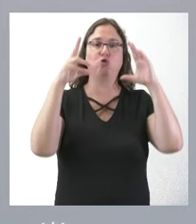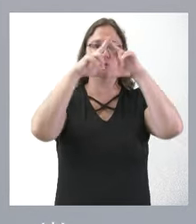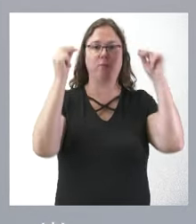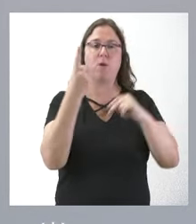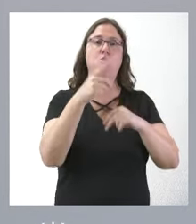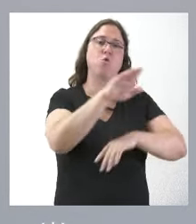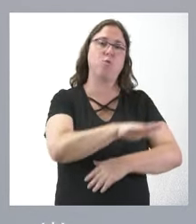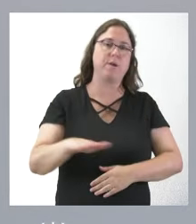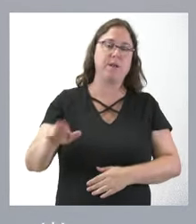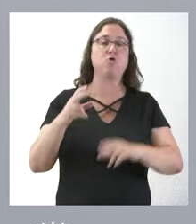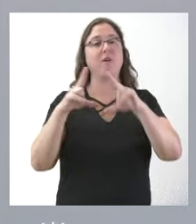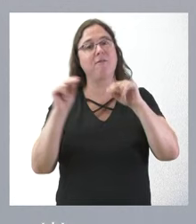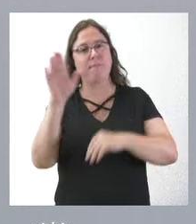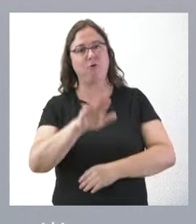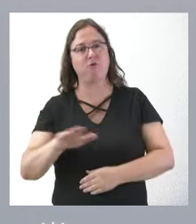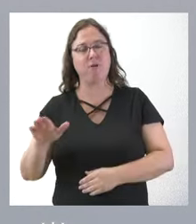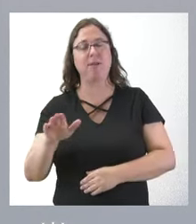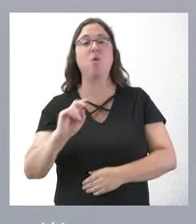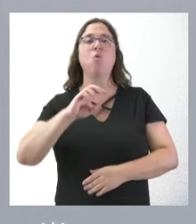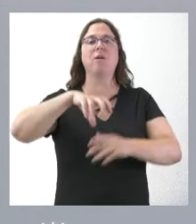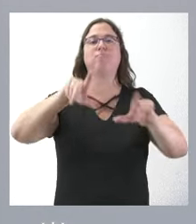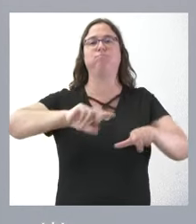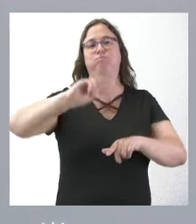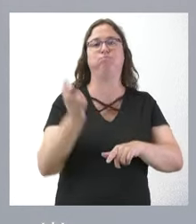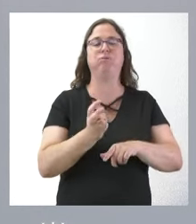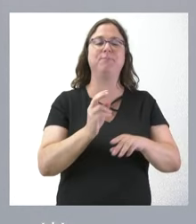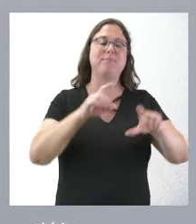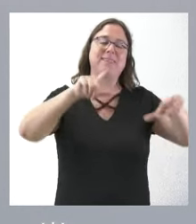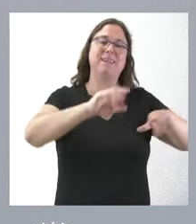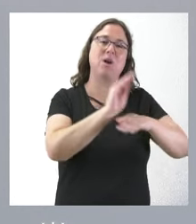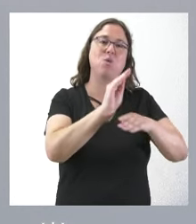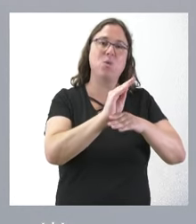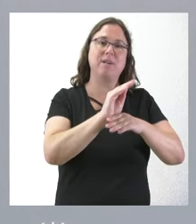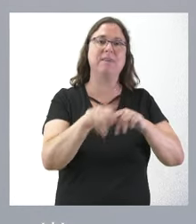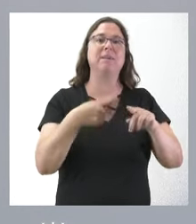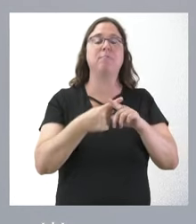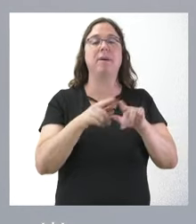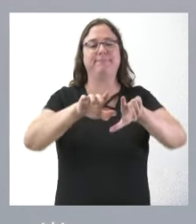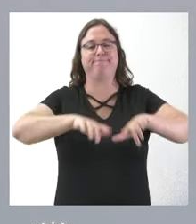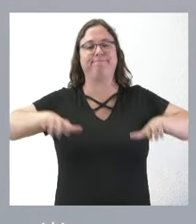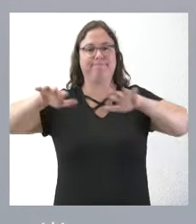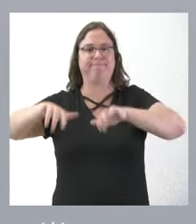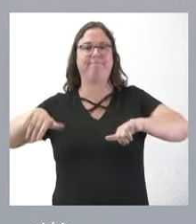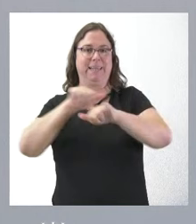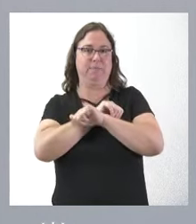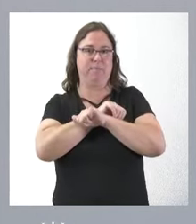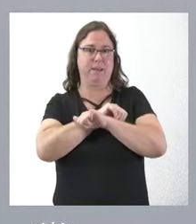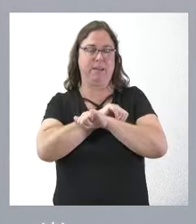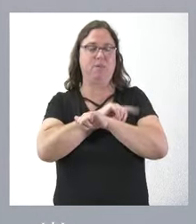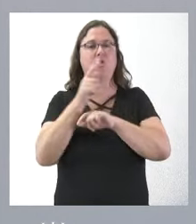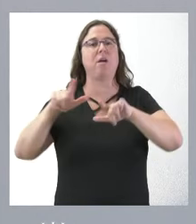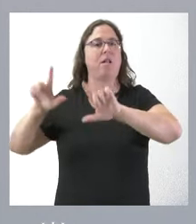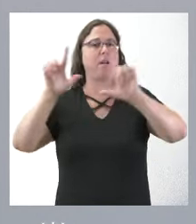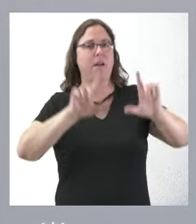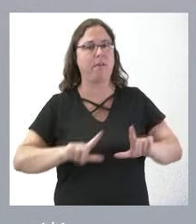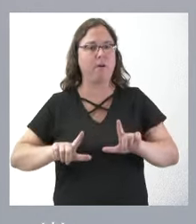otra de enfermería pediátrica, una consulta polivalente, salas de curas y de respectivas salas de espera, ara de radioaragnóstico, unidad